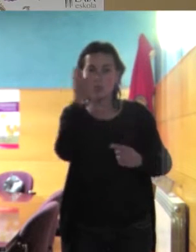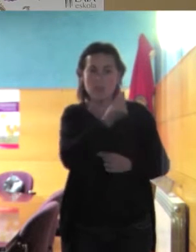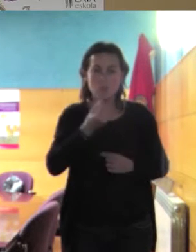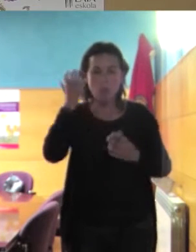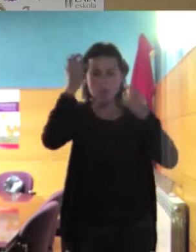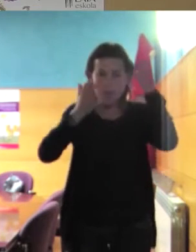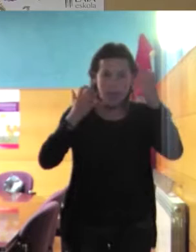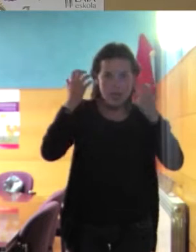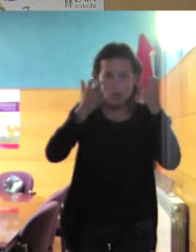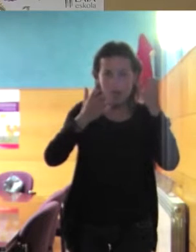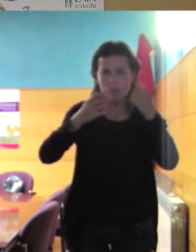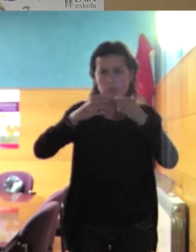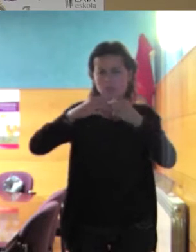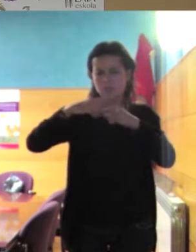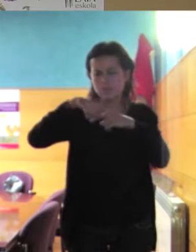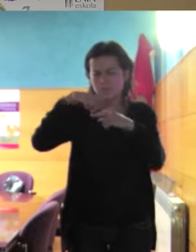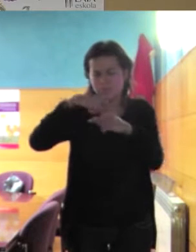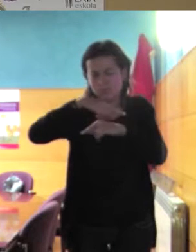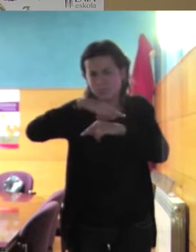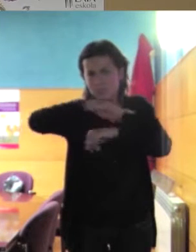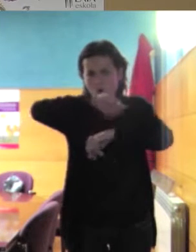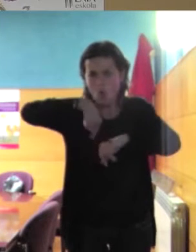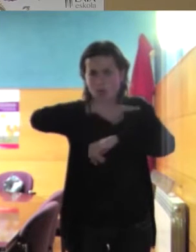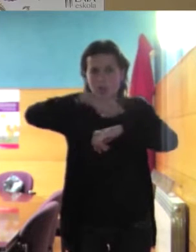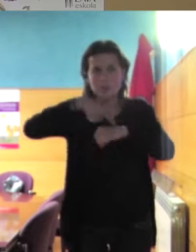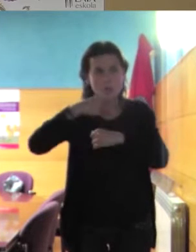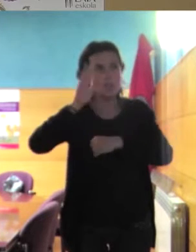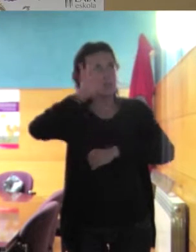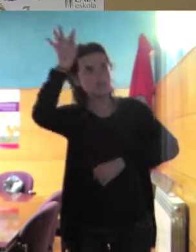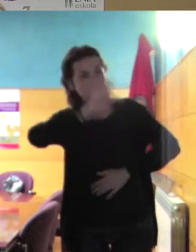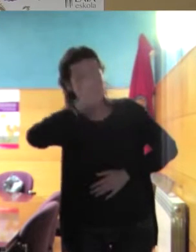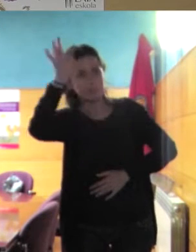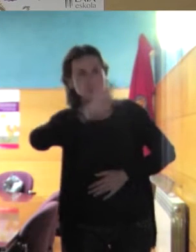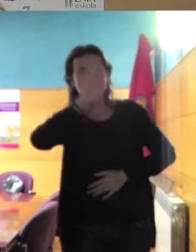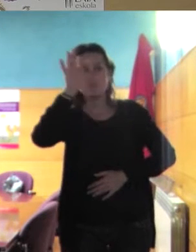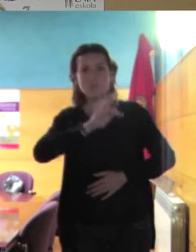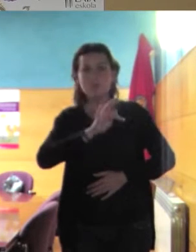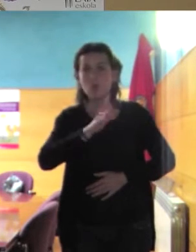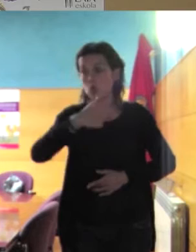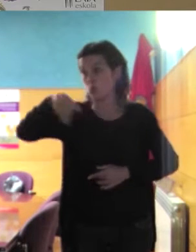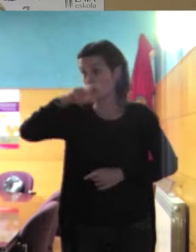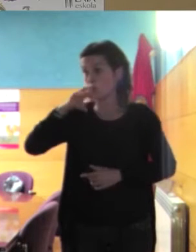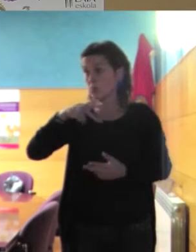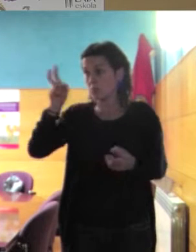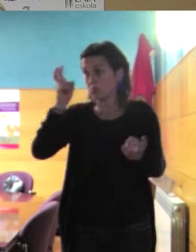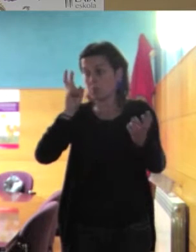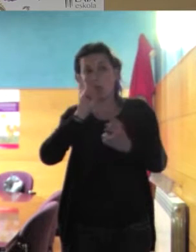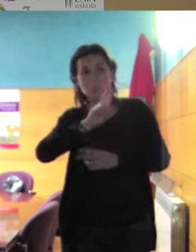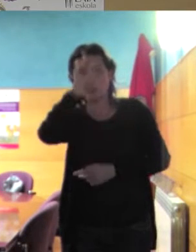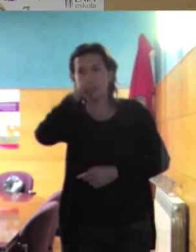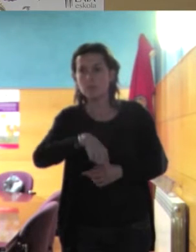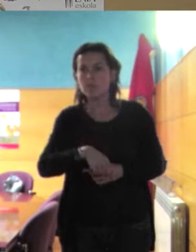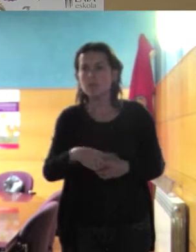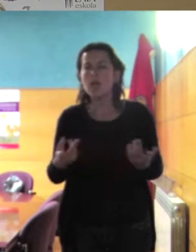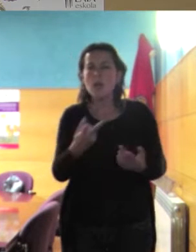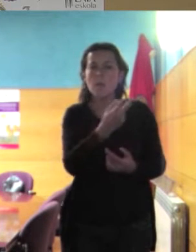horas y horas que han visto ellas y ellos que habéis visto quienes estáis aquí cuantas parejas del mismo sexo del mismo